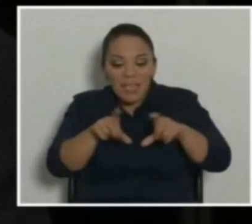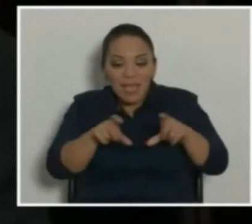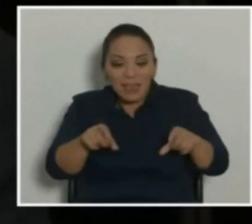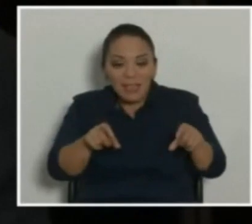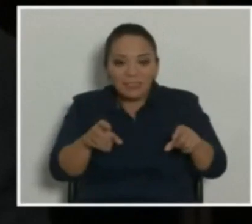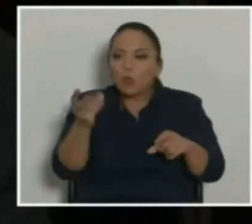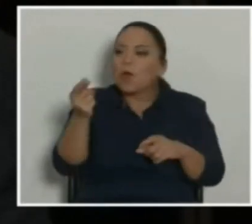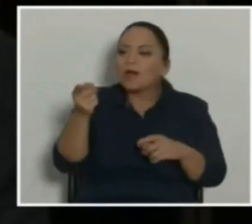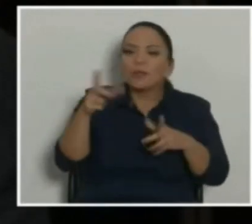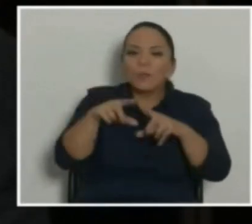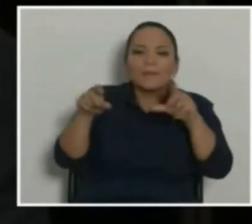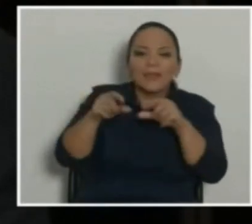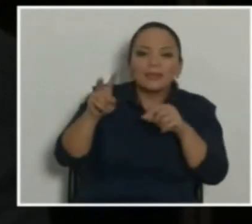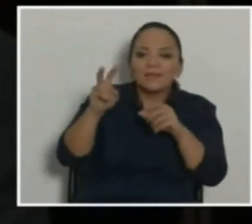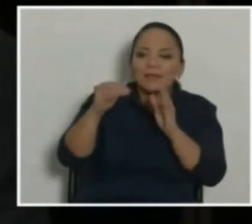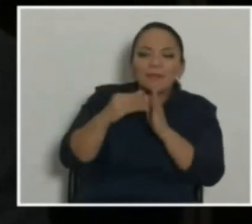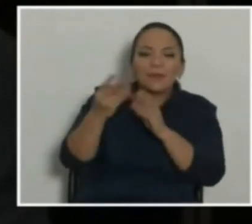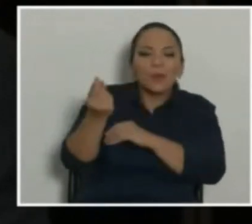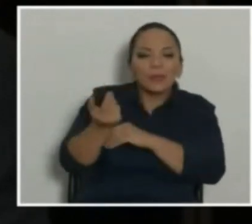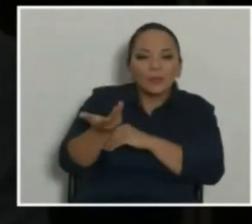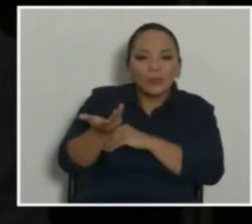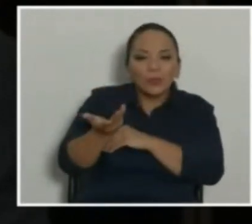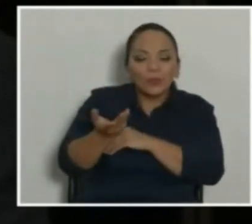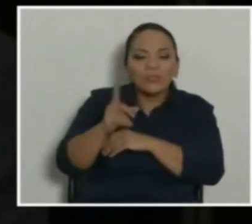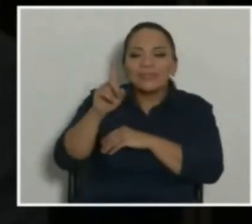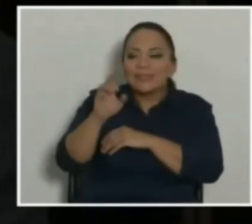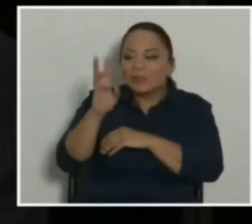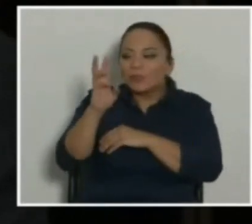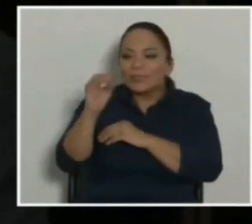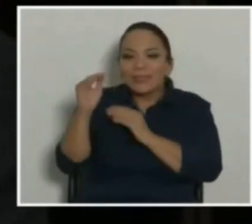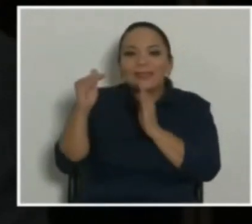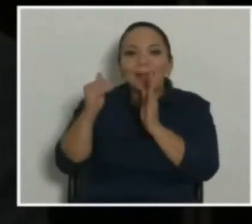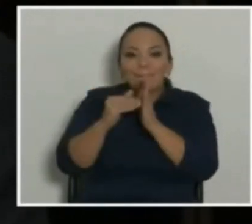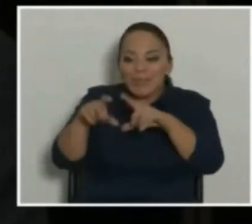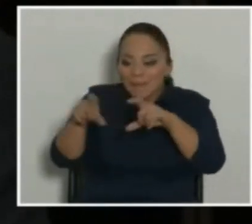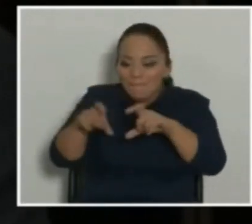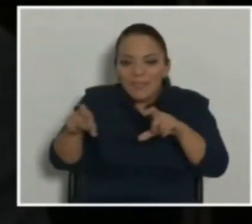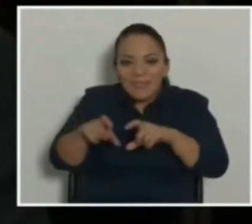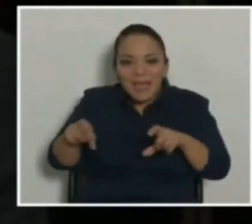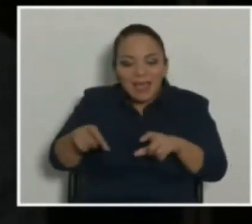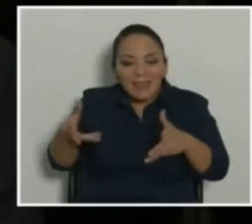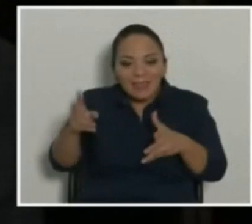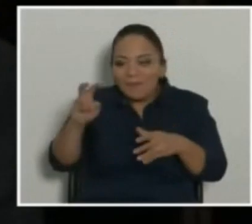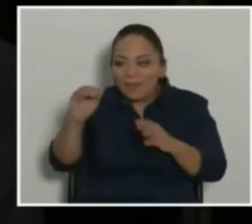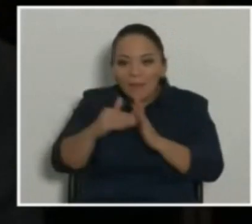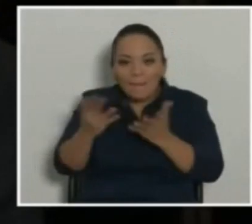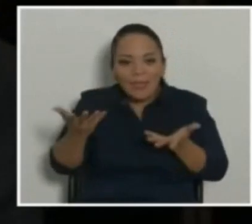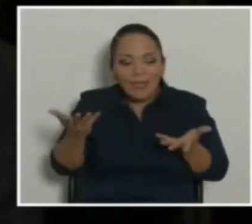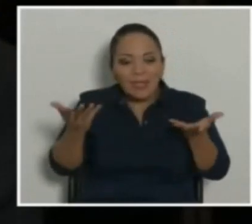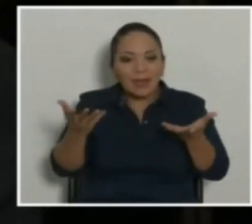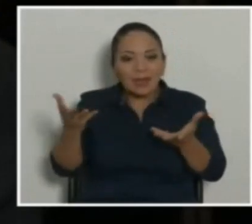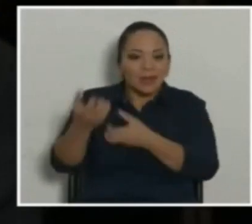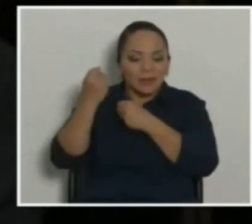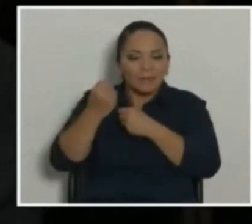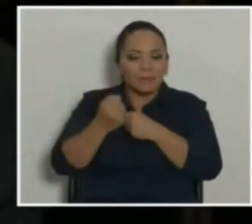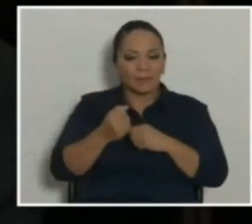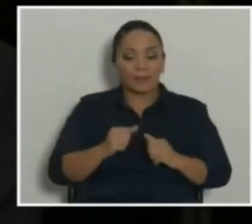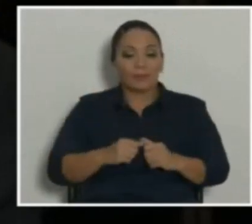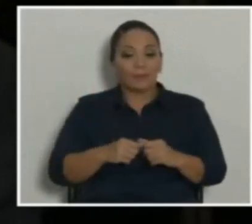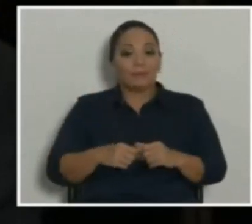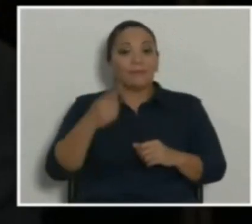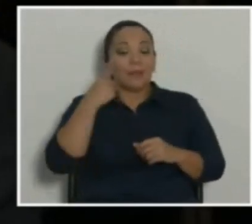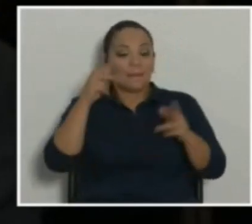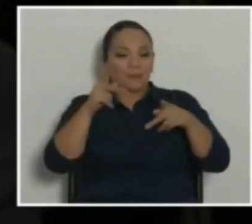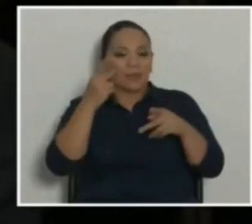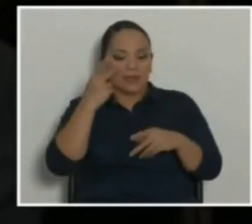20.000 pesos? 160.000 billetes. Quien ha tenido la oportunidad de ver uno de esos fajos que